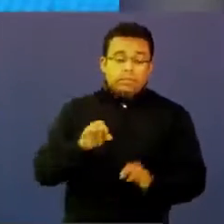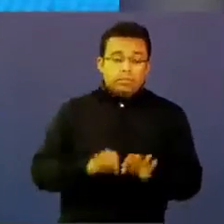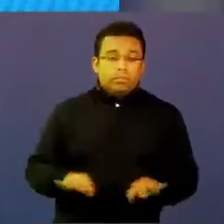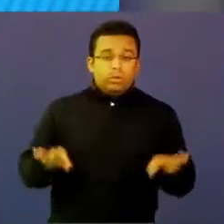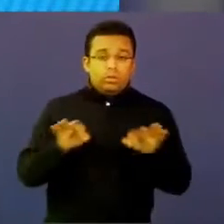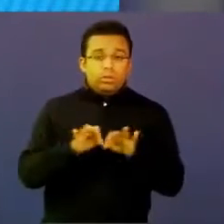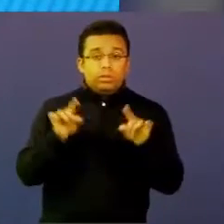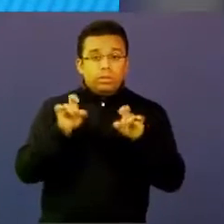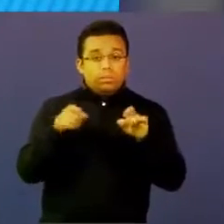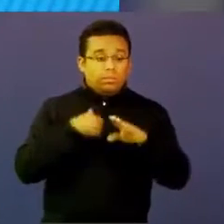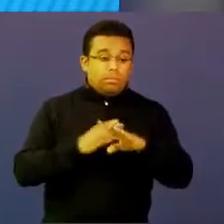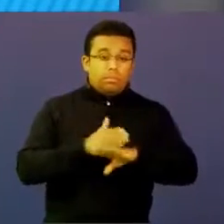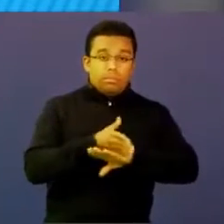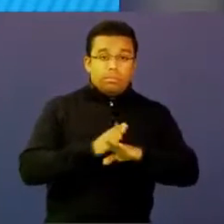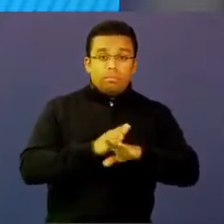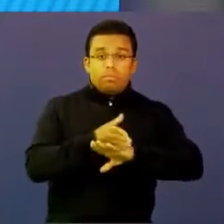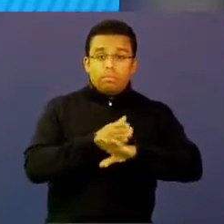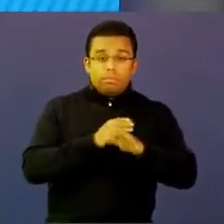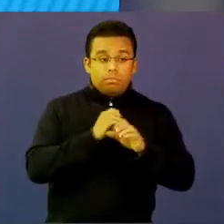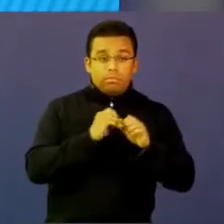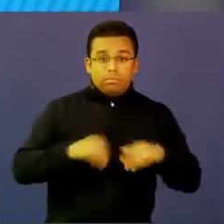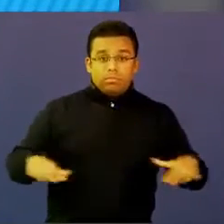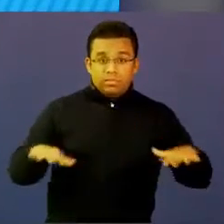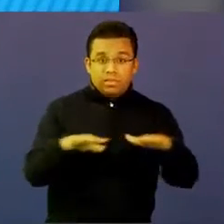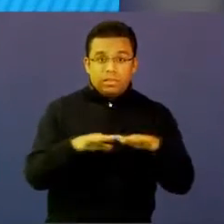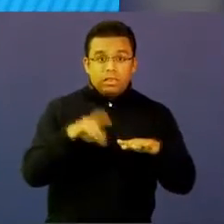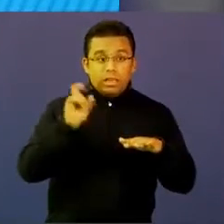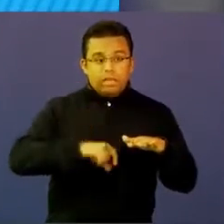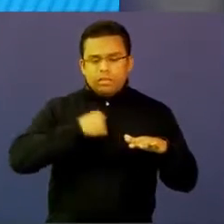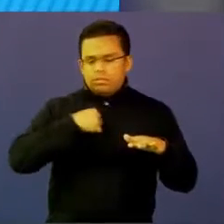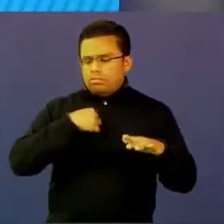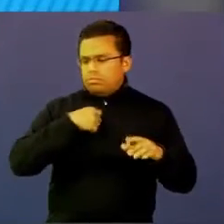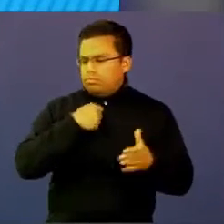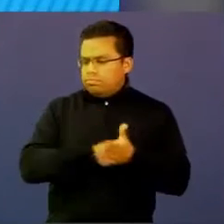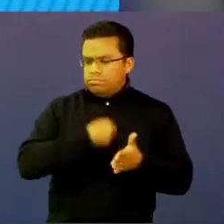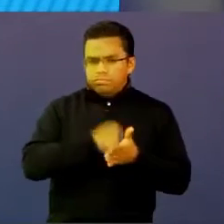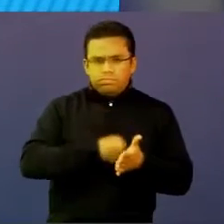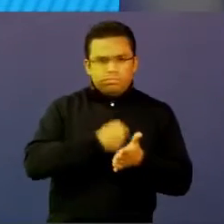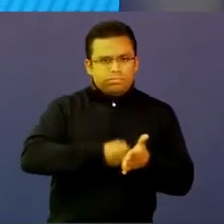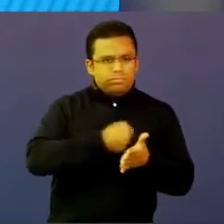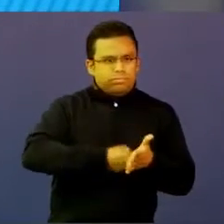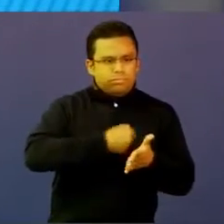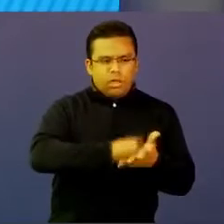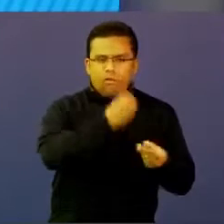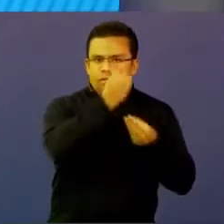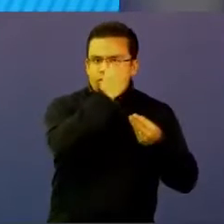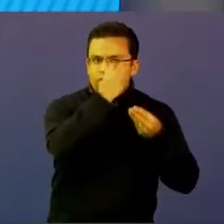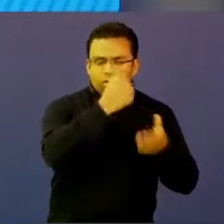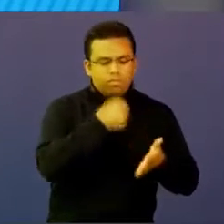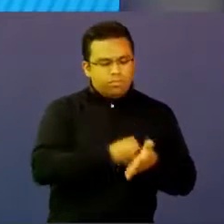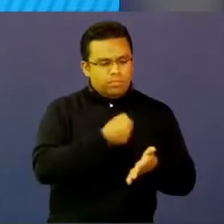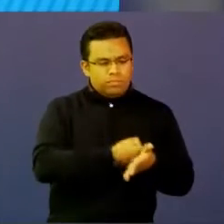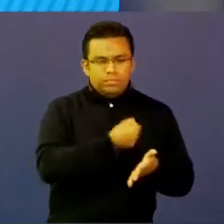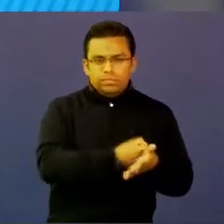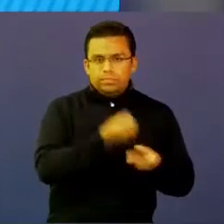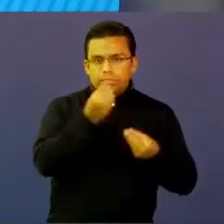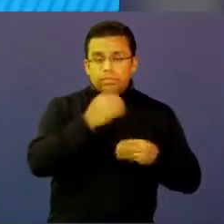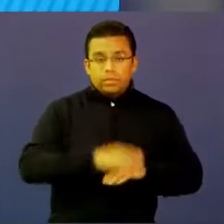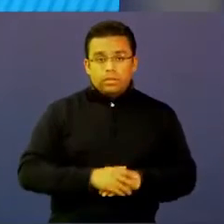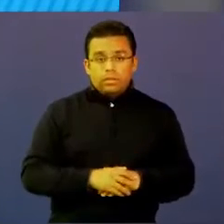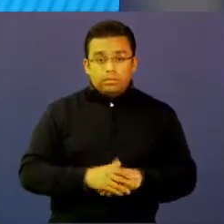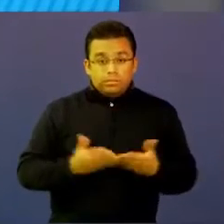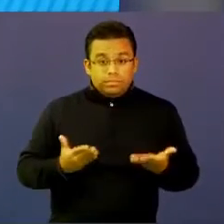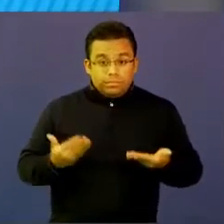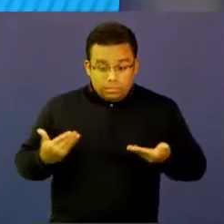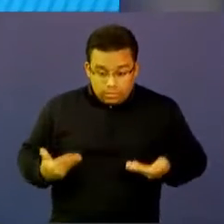sigue siendo el desafío contemporáneo para los procesos de formación. Aquí estamos dos personas que